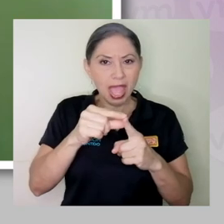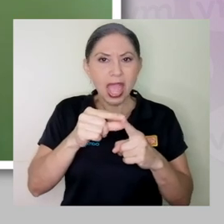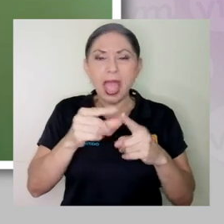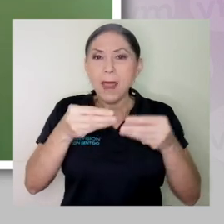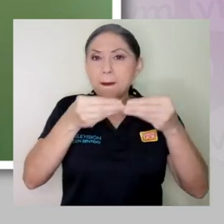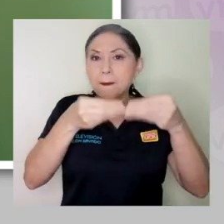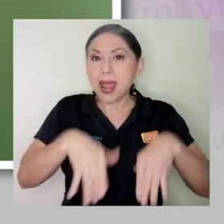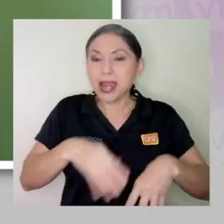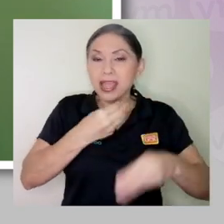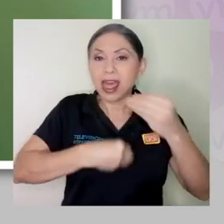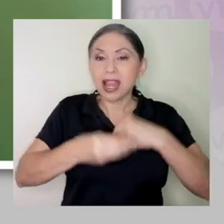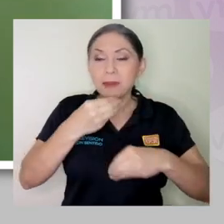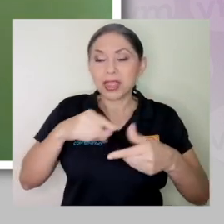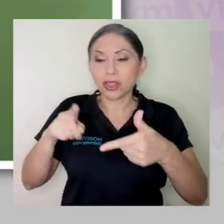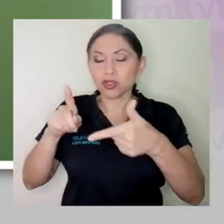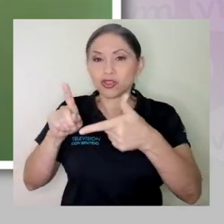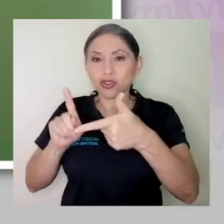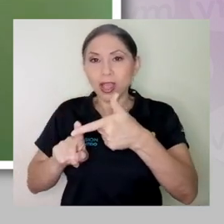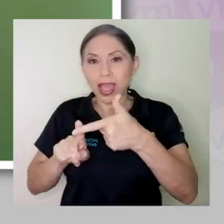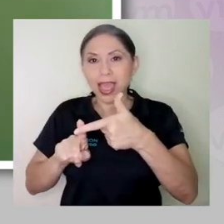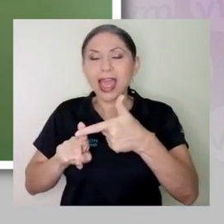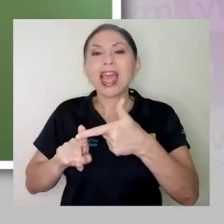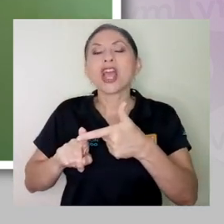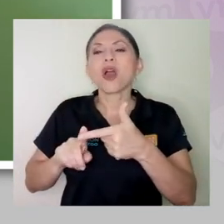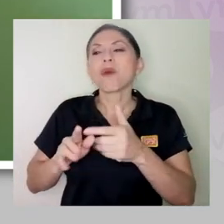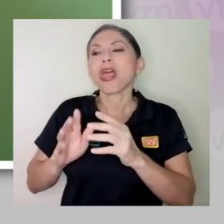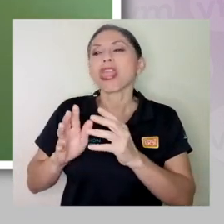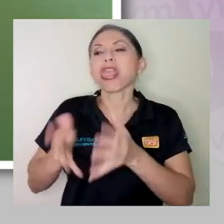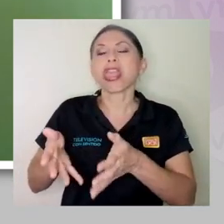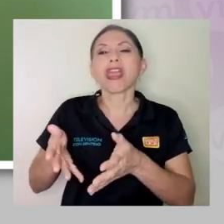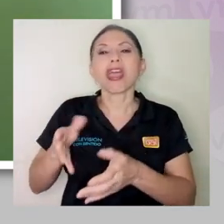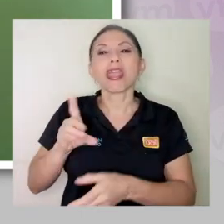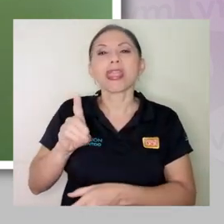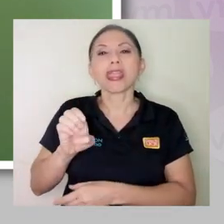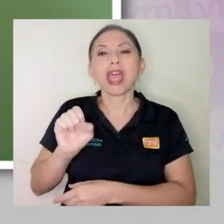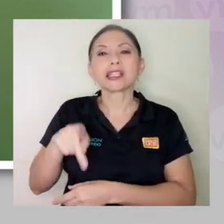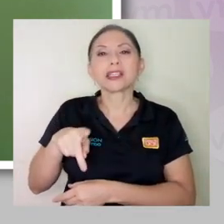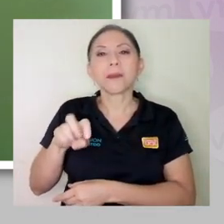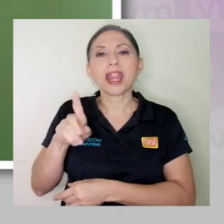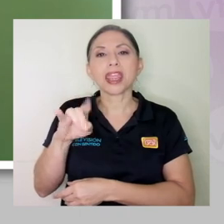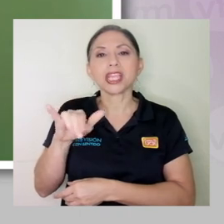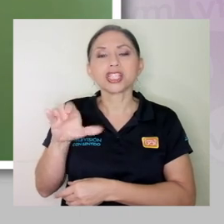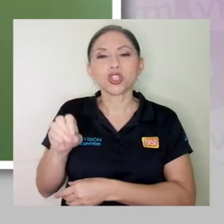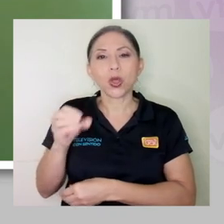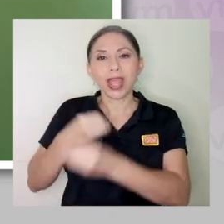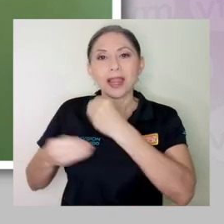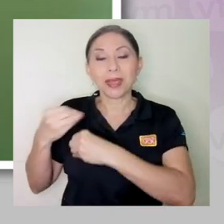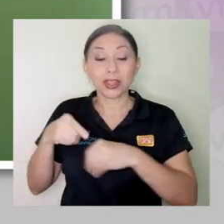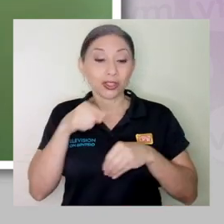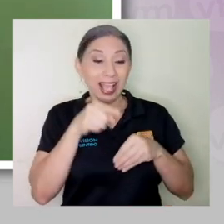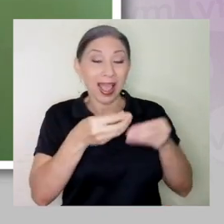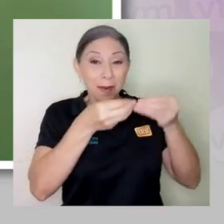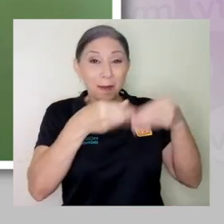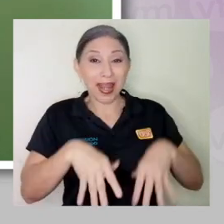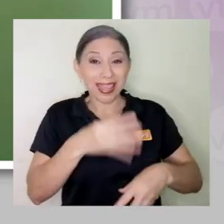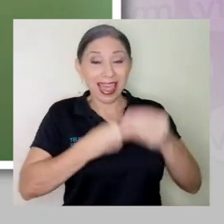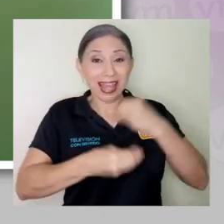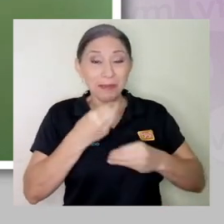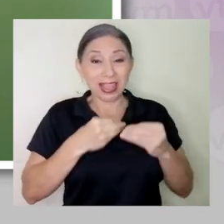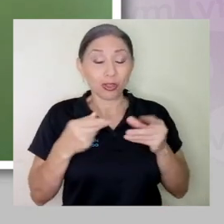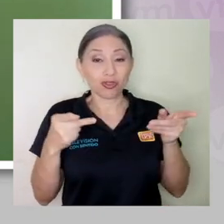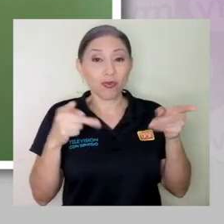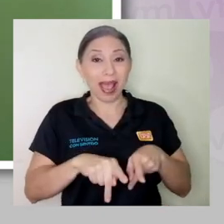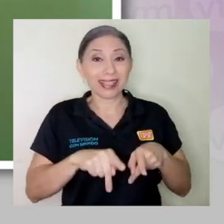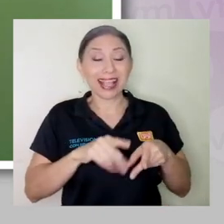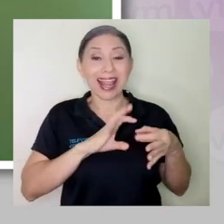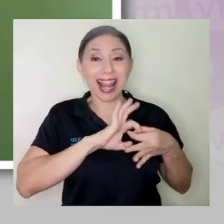significan. Uno es la pérdida de alimentos y otro es el desperdicio de alimentos. La pérdida de alimentos se da mayormente